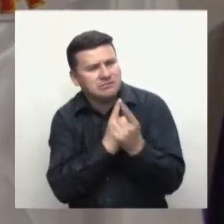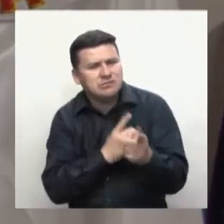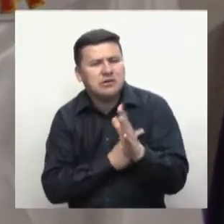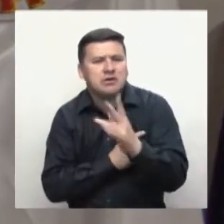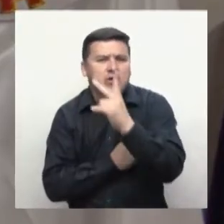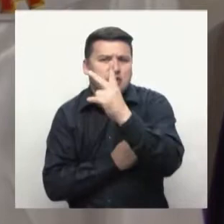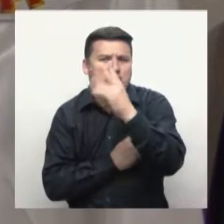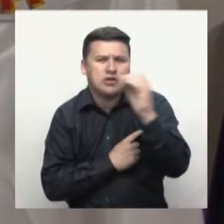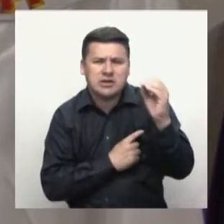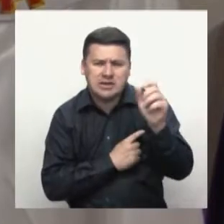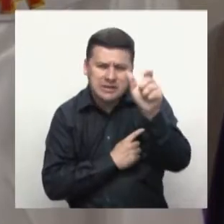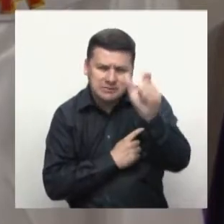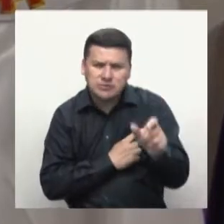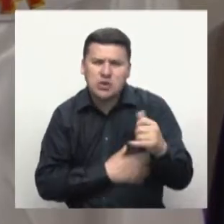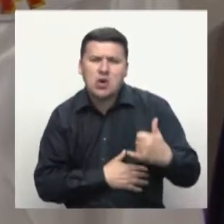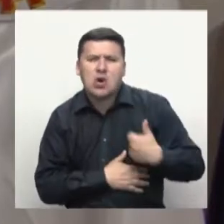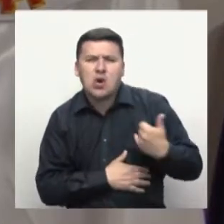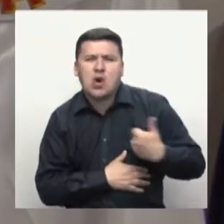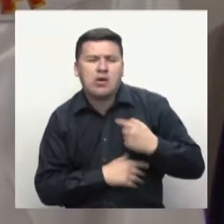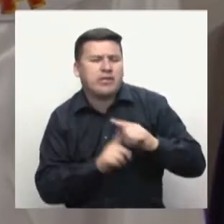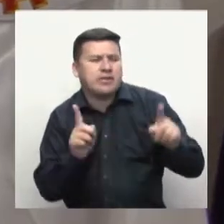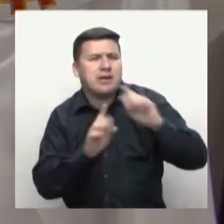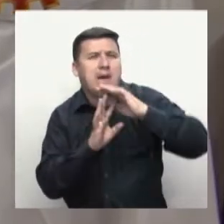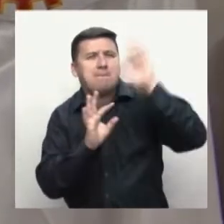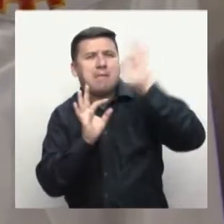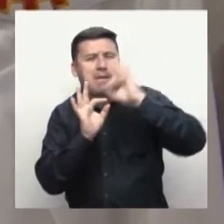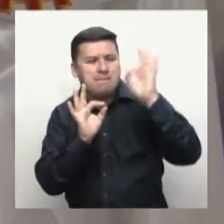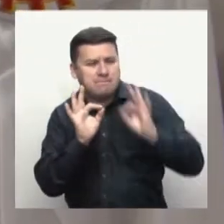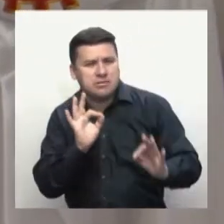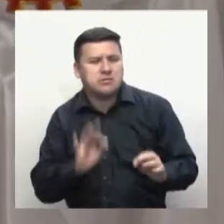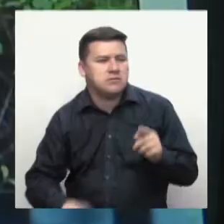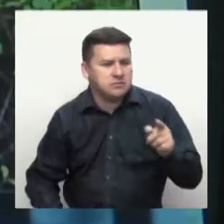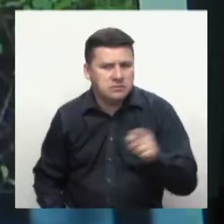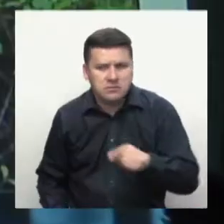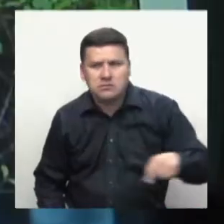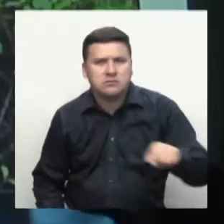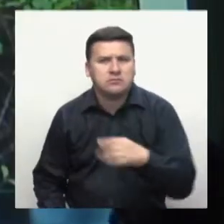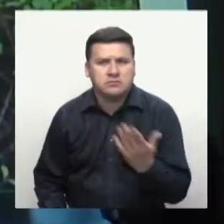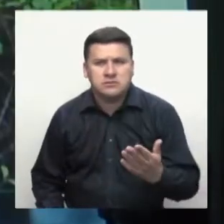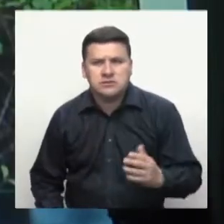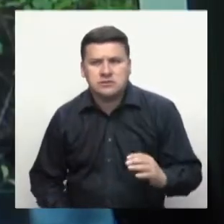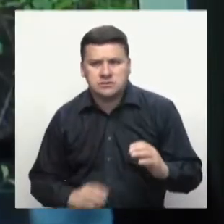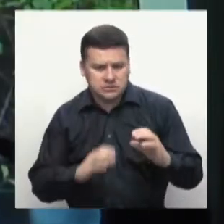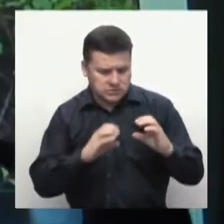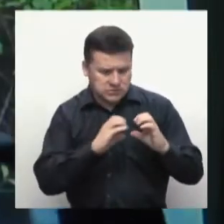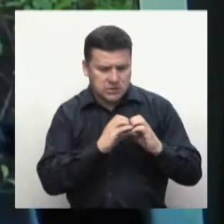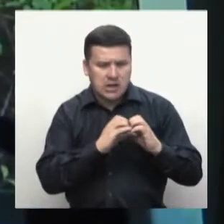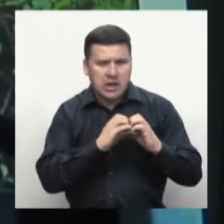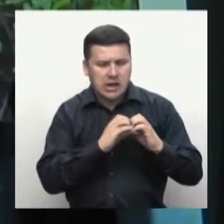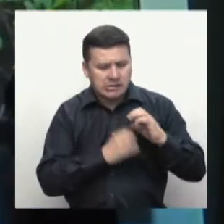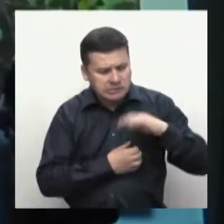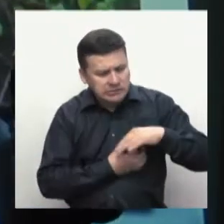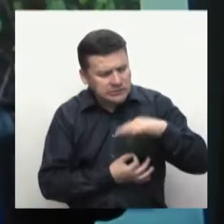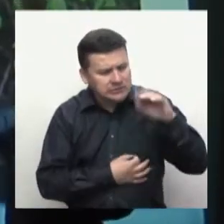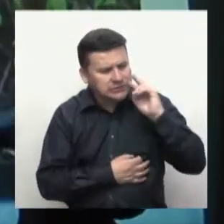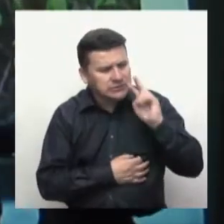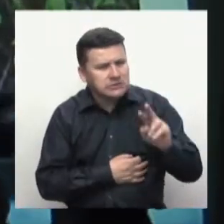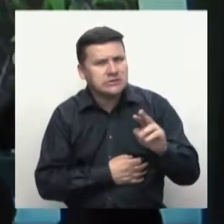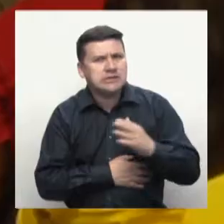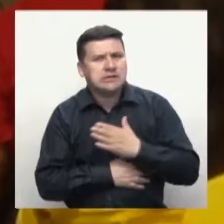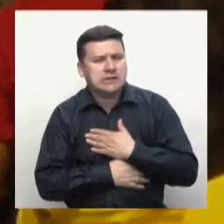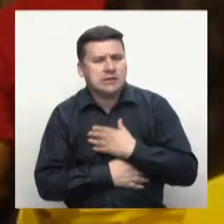aquí con más de 200 personas, jóvenes de distintos lugares del país, que no solamente tienen en su corazón y su alma